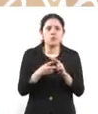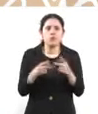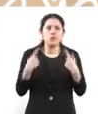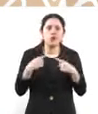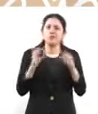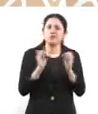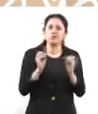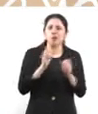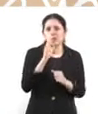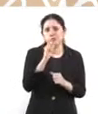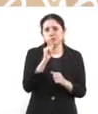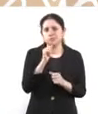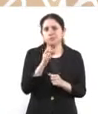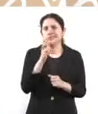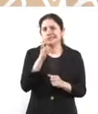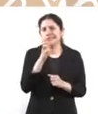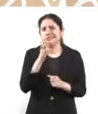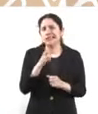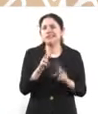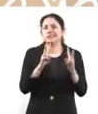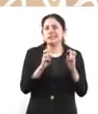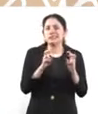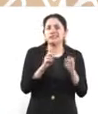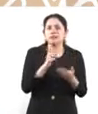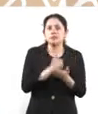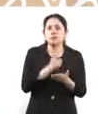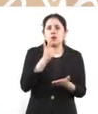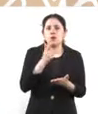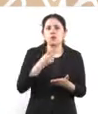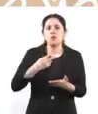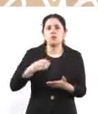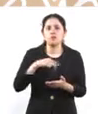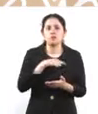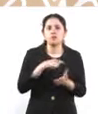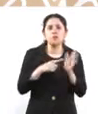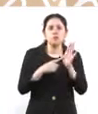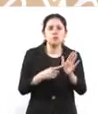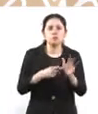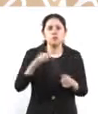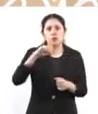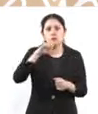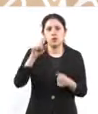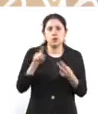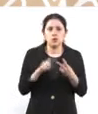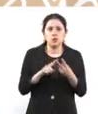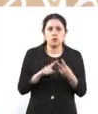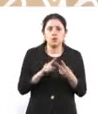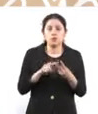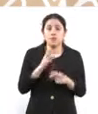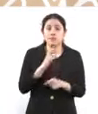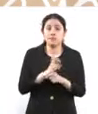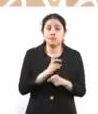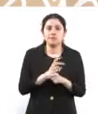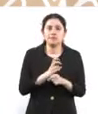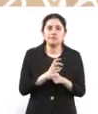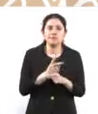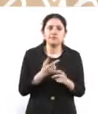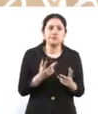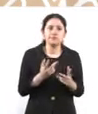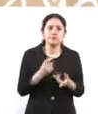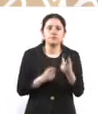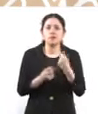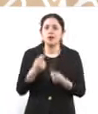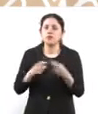gran tema que está planteado. El segundo tema, que hay algunos que dicen, pues es que la prisión